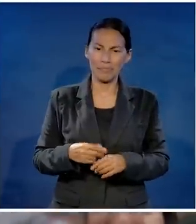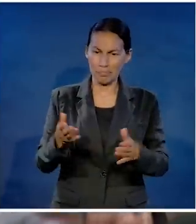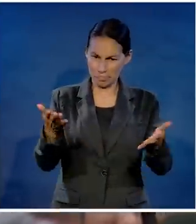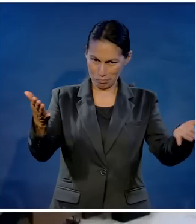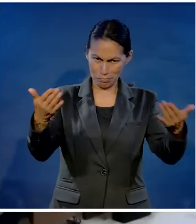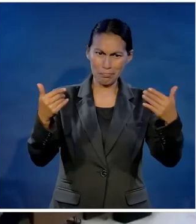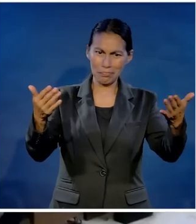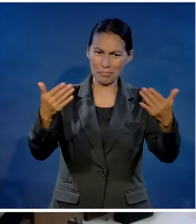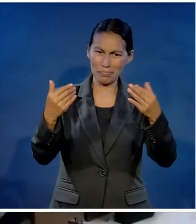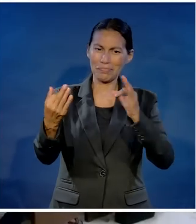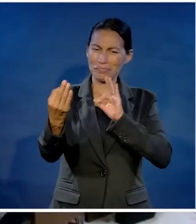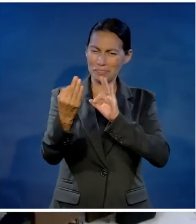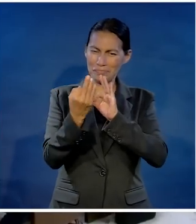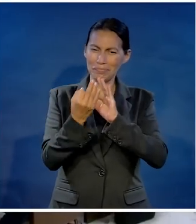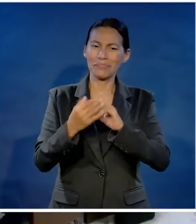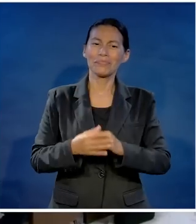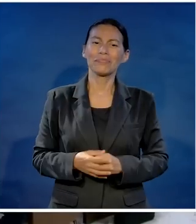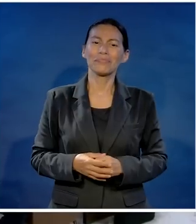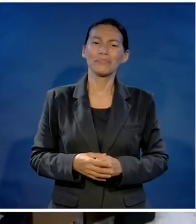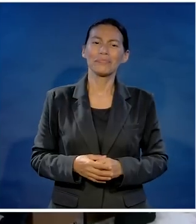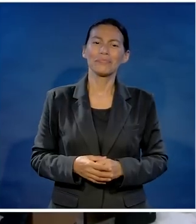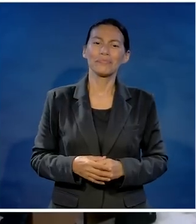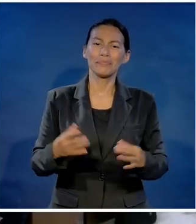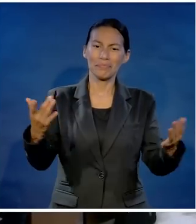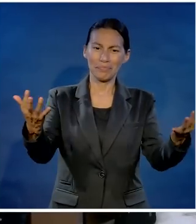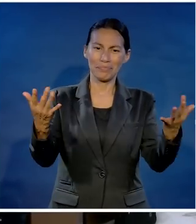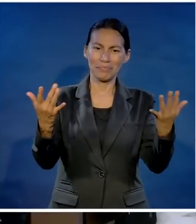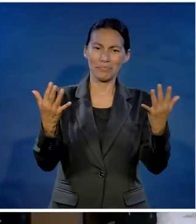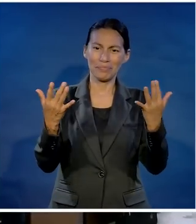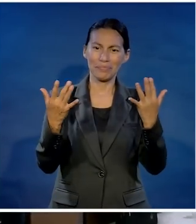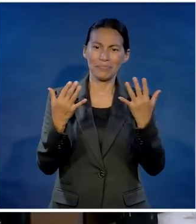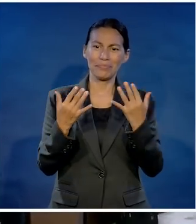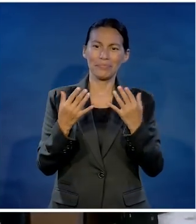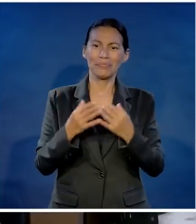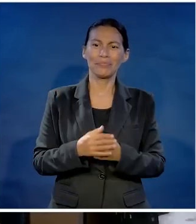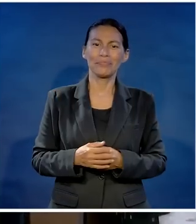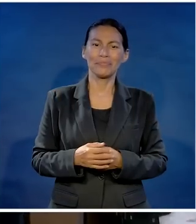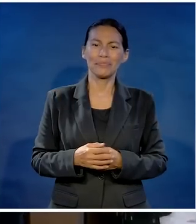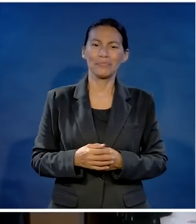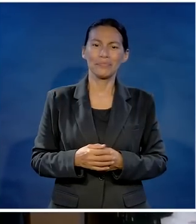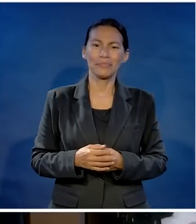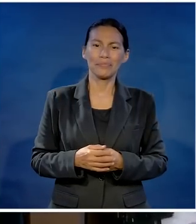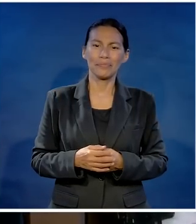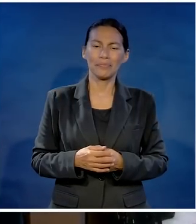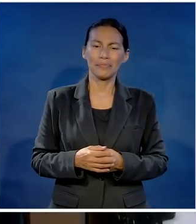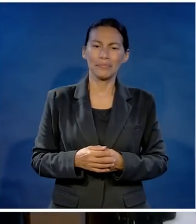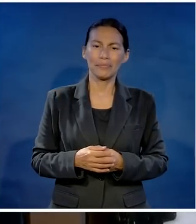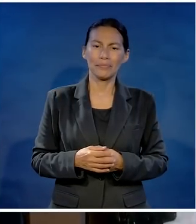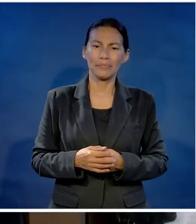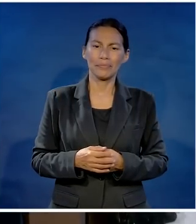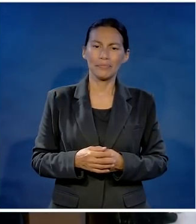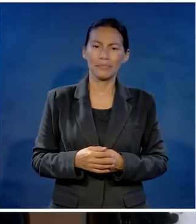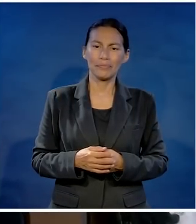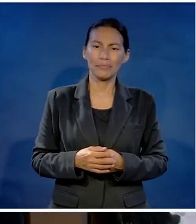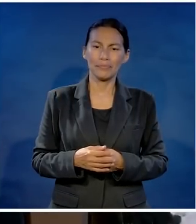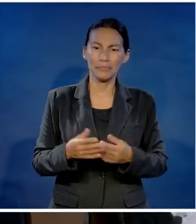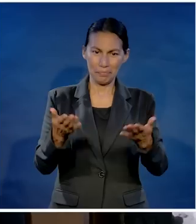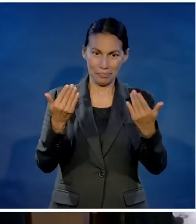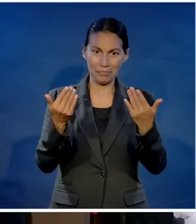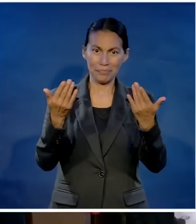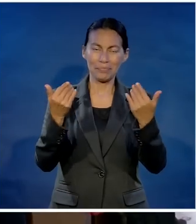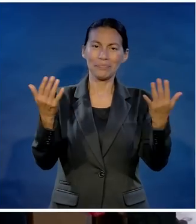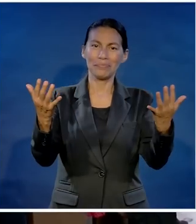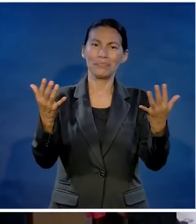qué no vienen aquí? vengan aquí vengan aquí venga jovenazo allá hay una mano atrás venga aquí conmigo